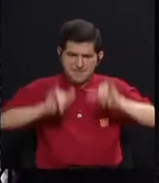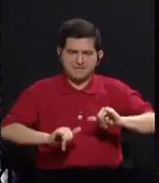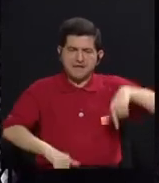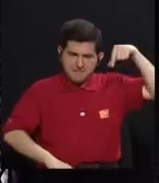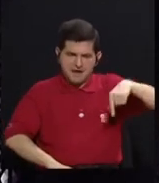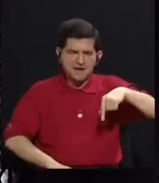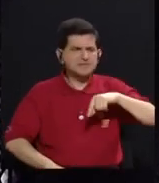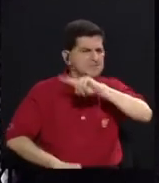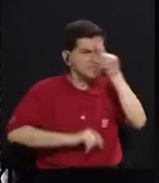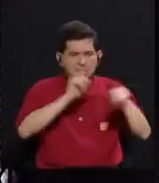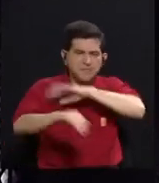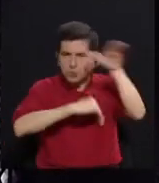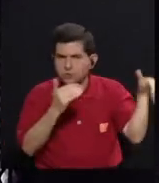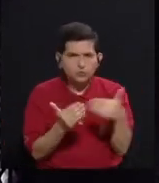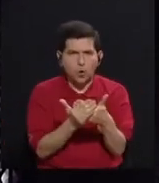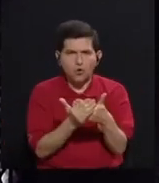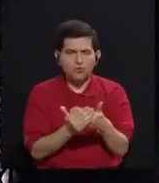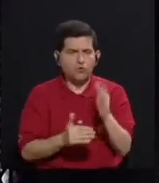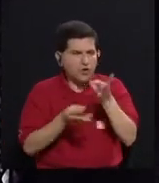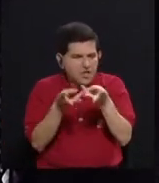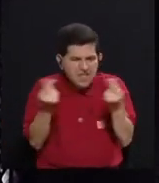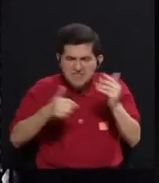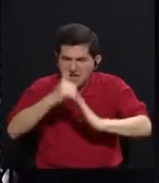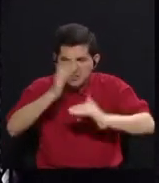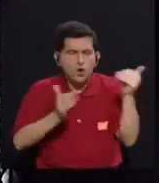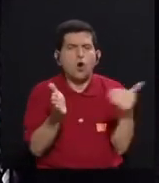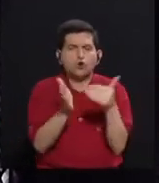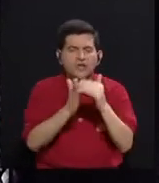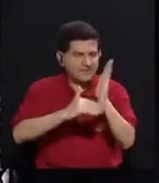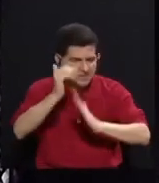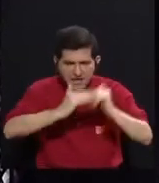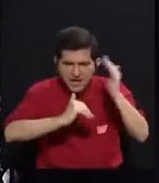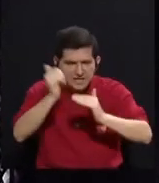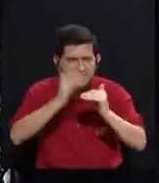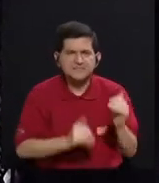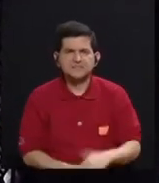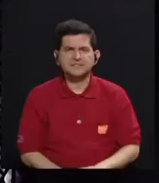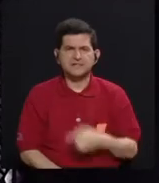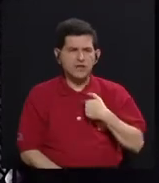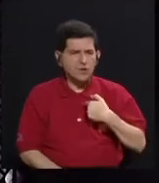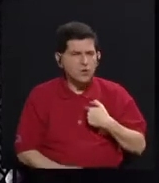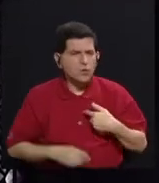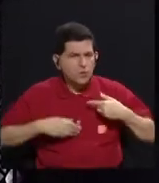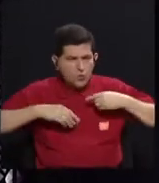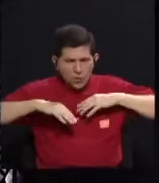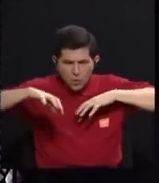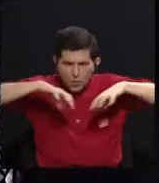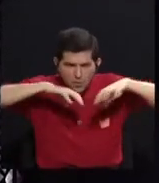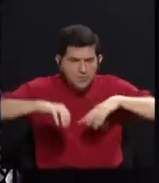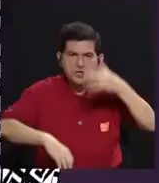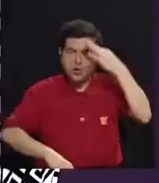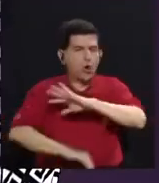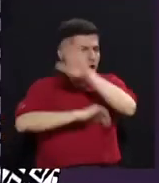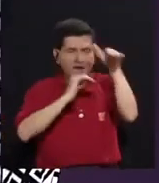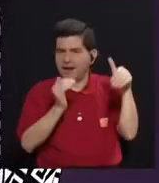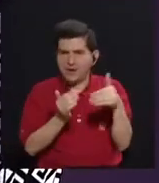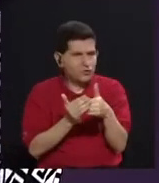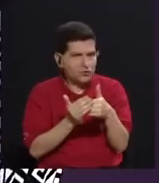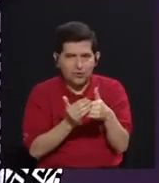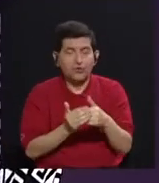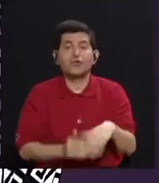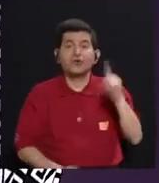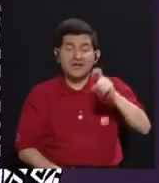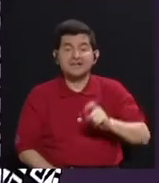cuestionar absolutamente todo y de construir para construir y estar transitando. Ahora sí que no creerse nada, ¿no? Transitar